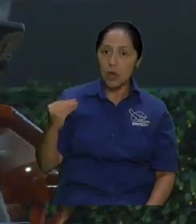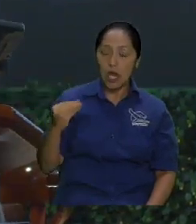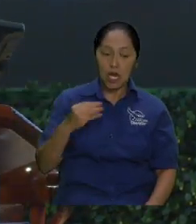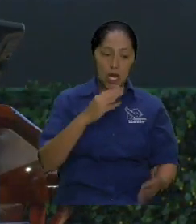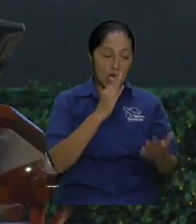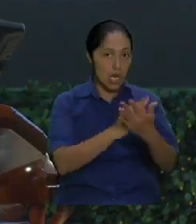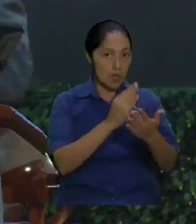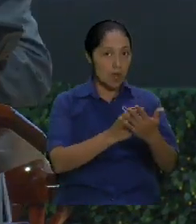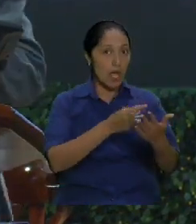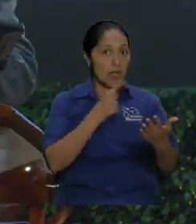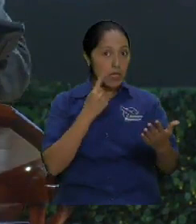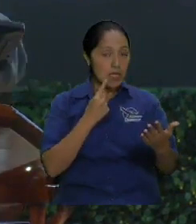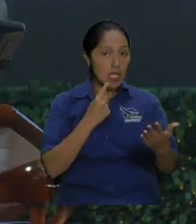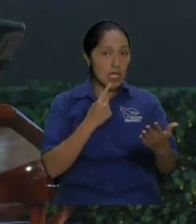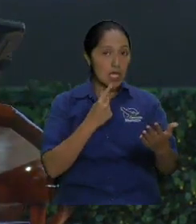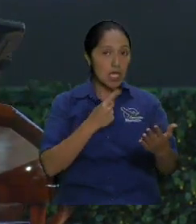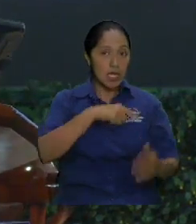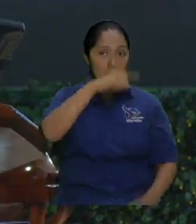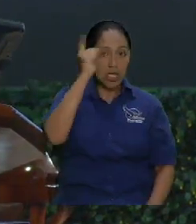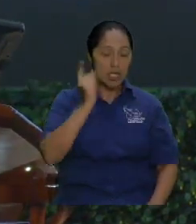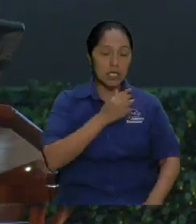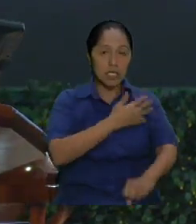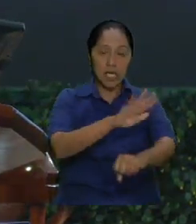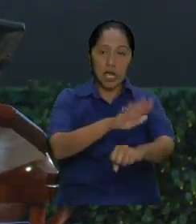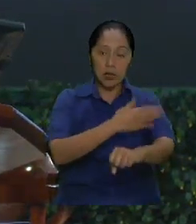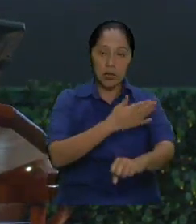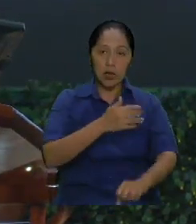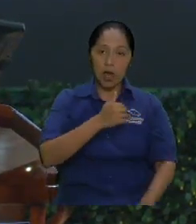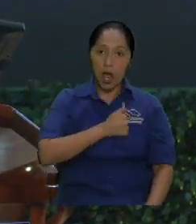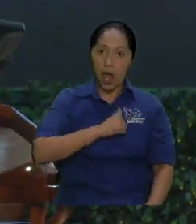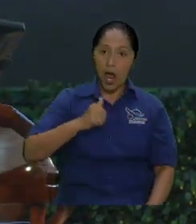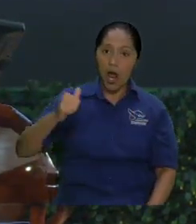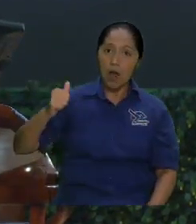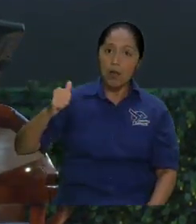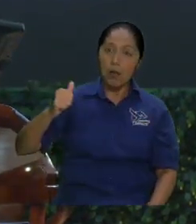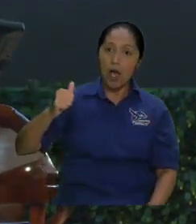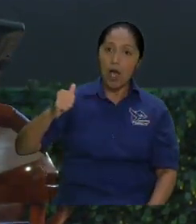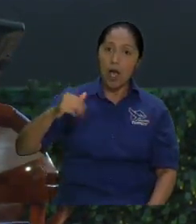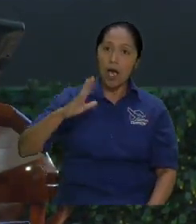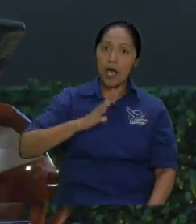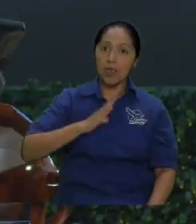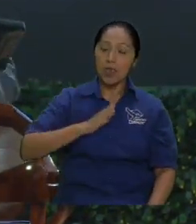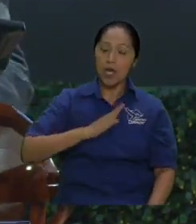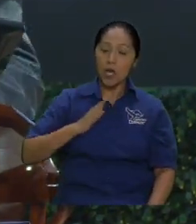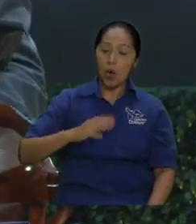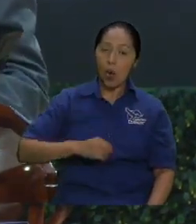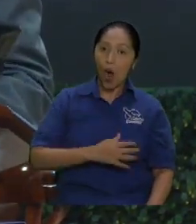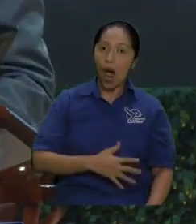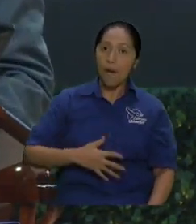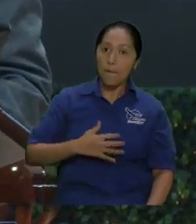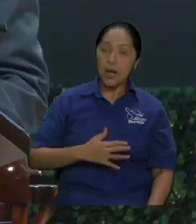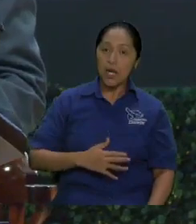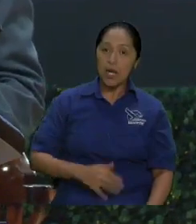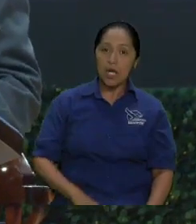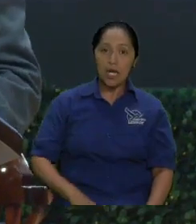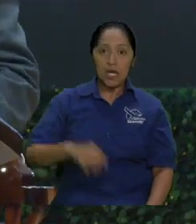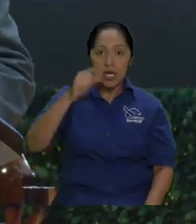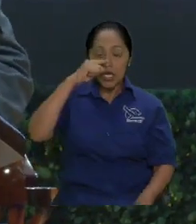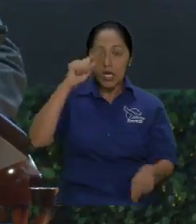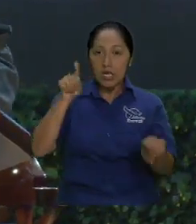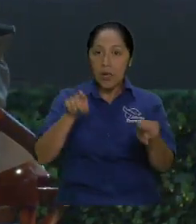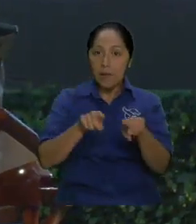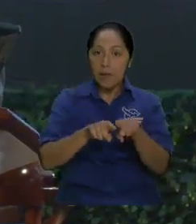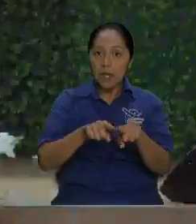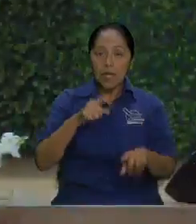¿O por qué diría aquel hombre que hizo tantos tantos bienes y le dijo a su alma, alma mía, muchos bienes tienes guardado para